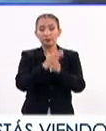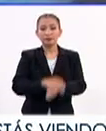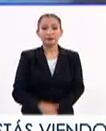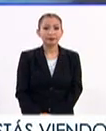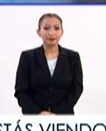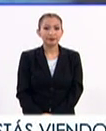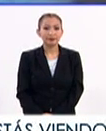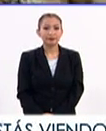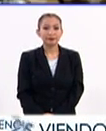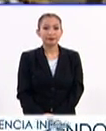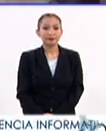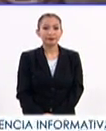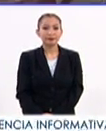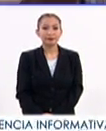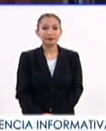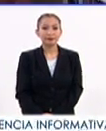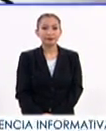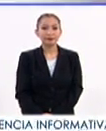del mundo.